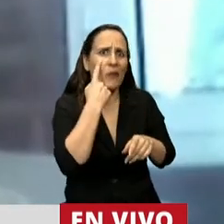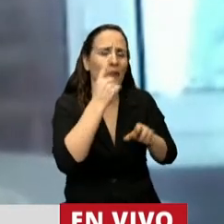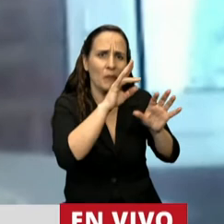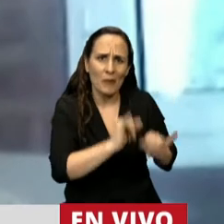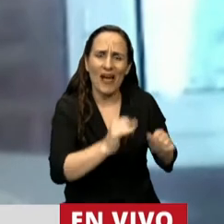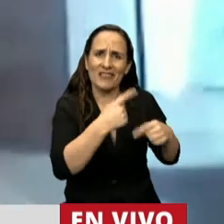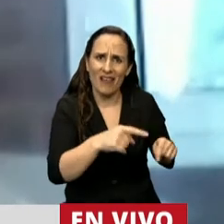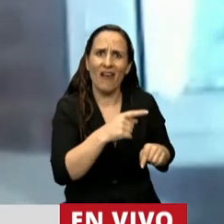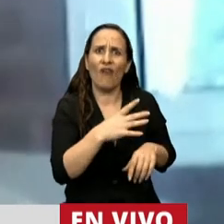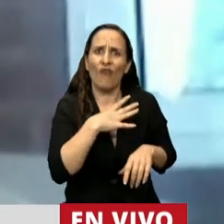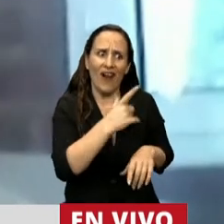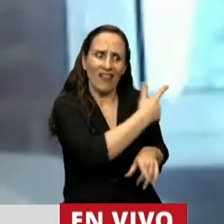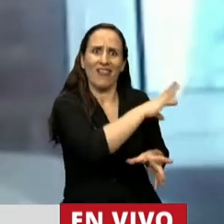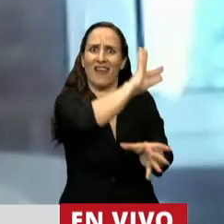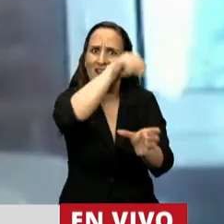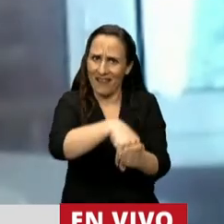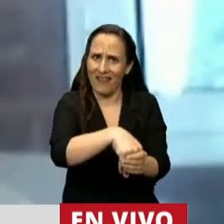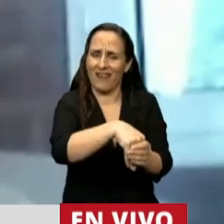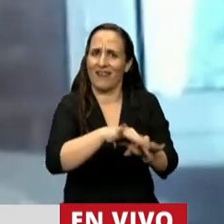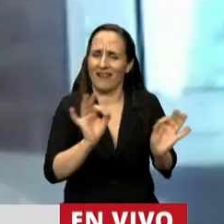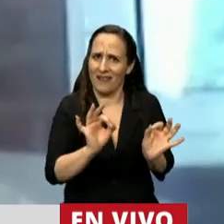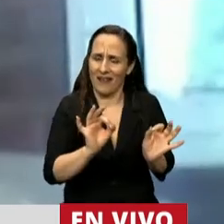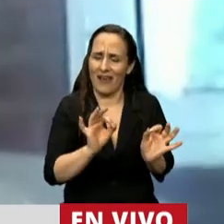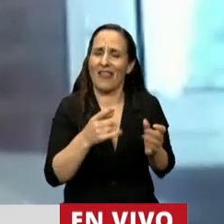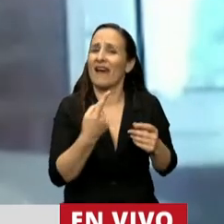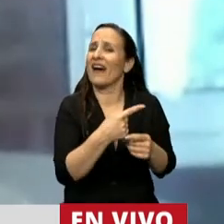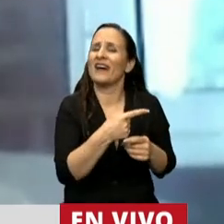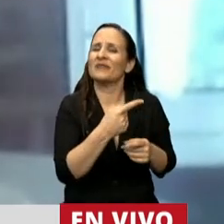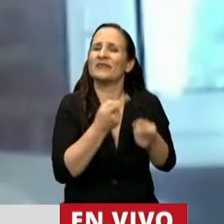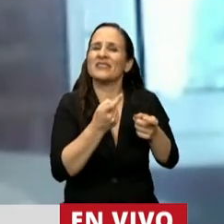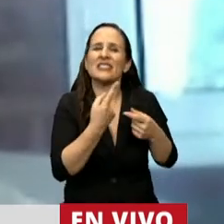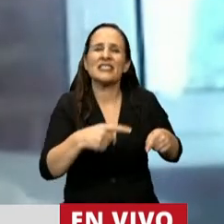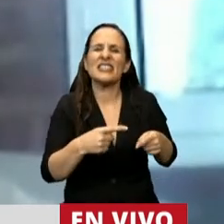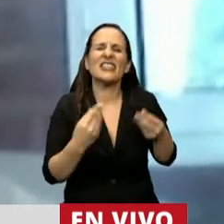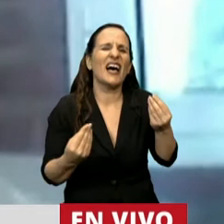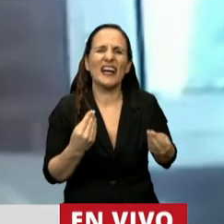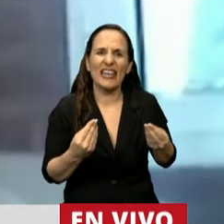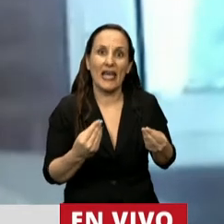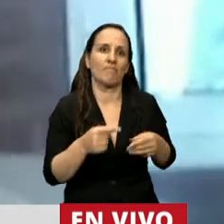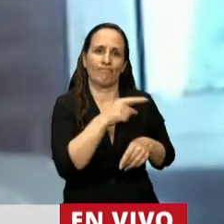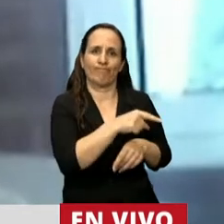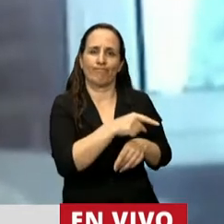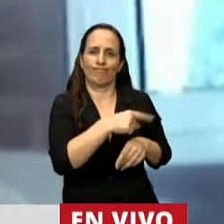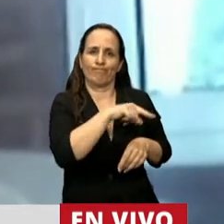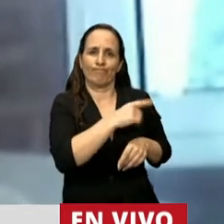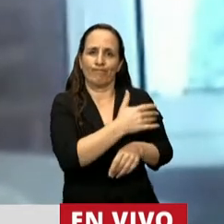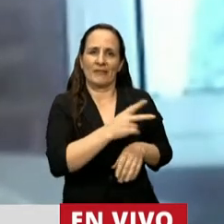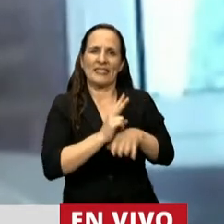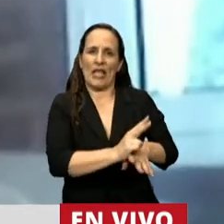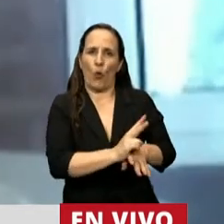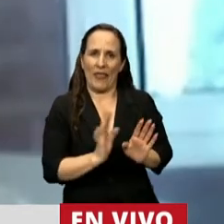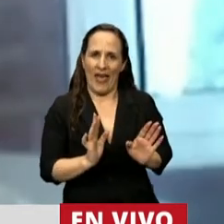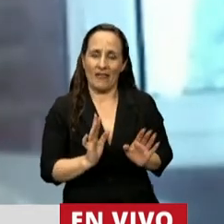paz y tener lo que todos necesitarían tener garantizado en un estado de seguridad. Así que